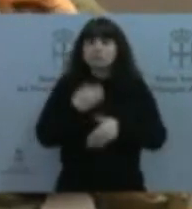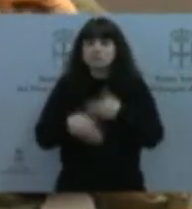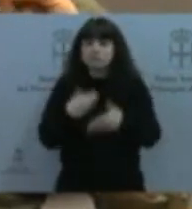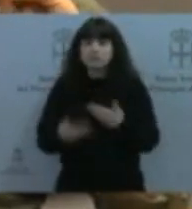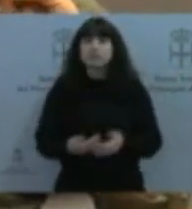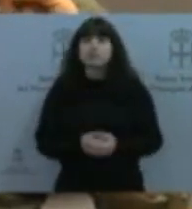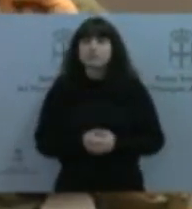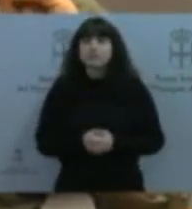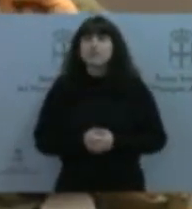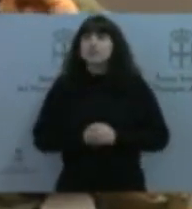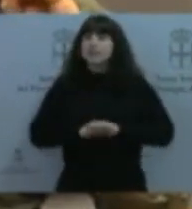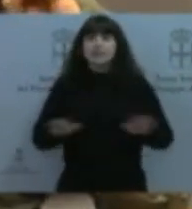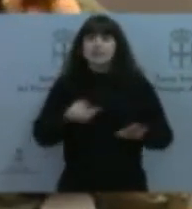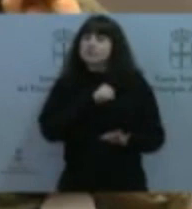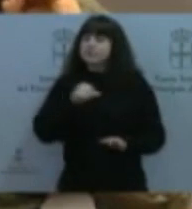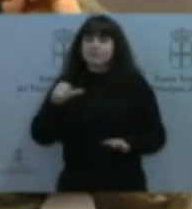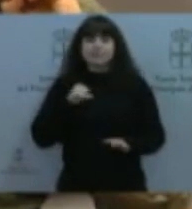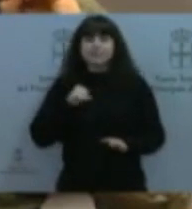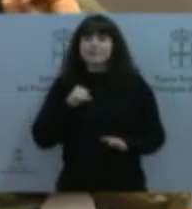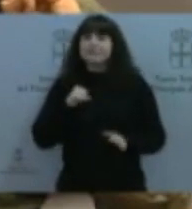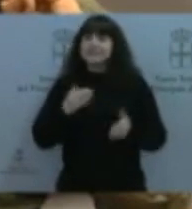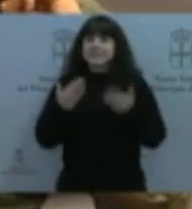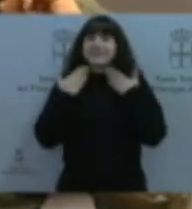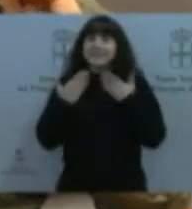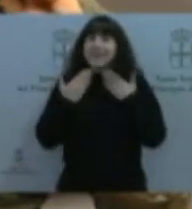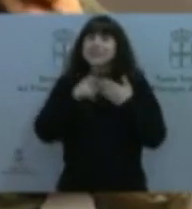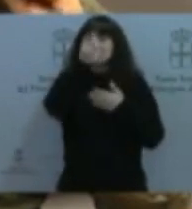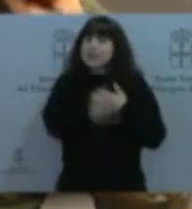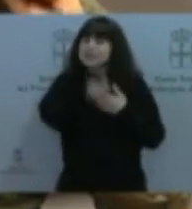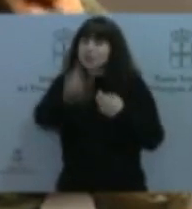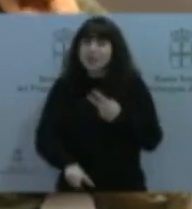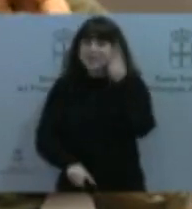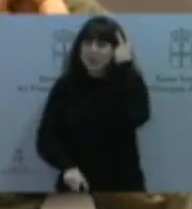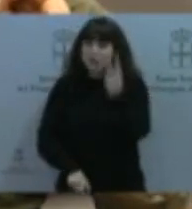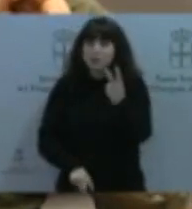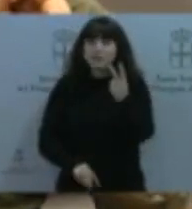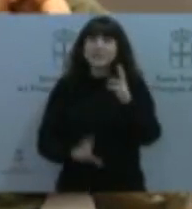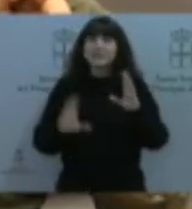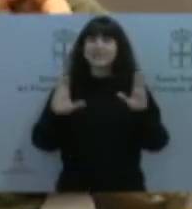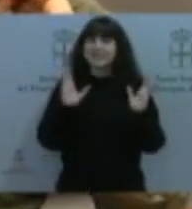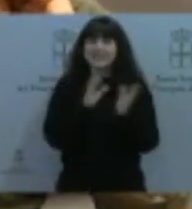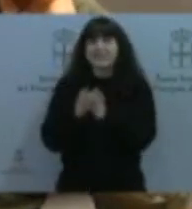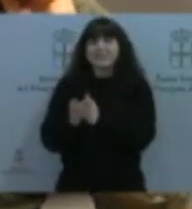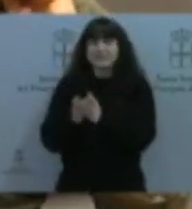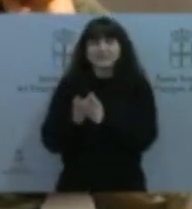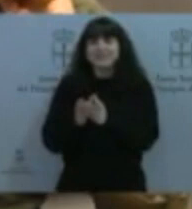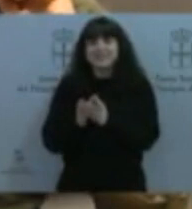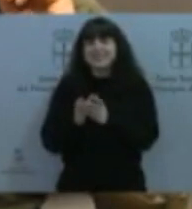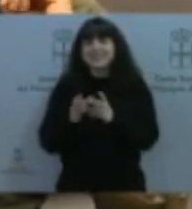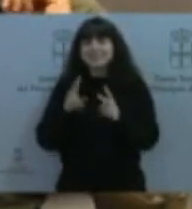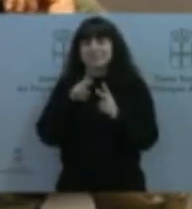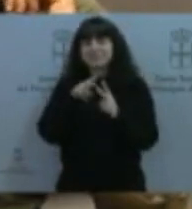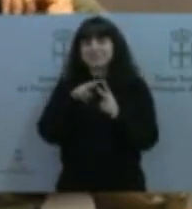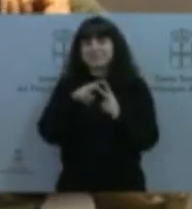también agradecer personalmente a dos personas que para nuestro grupo parlamentario han sido fundamentales y que son de esas personas